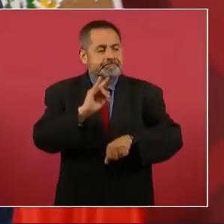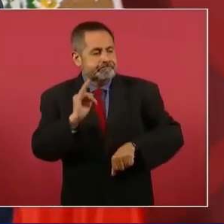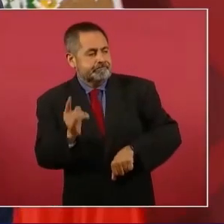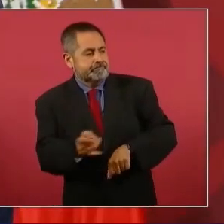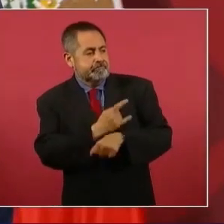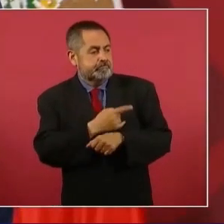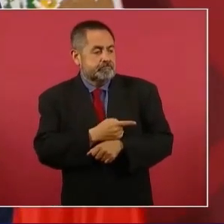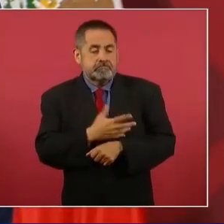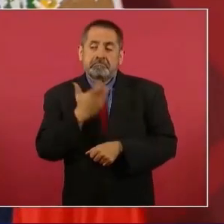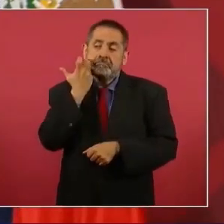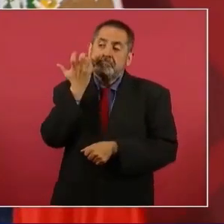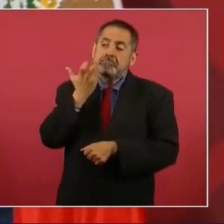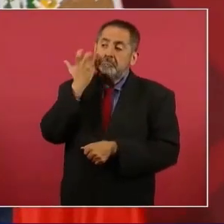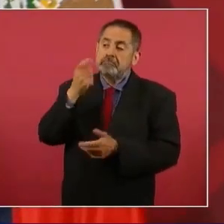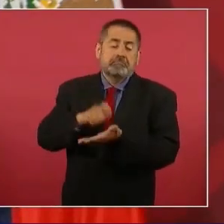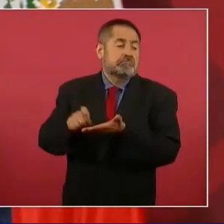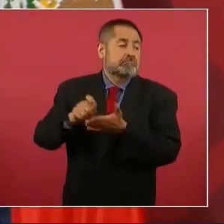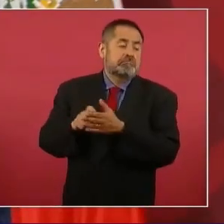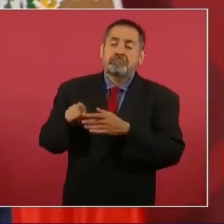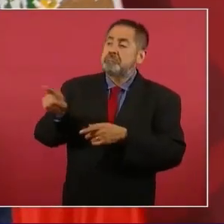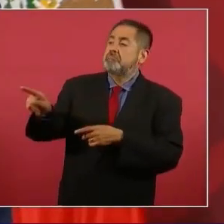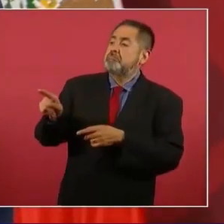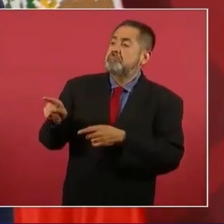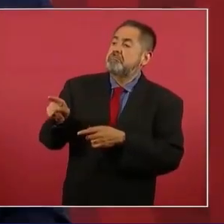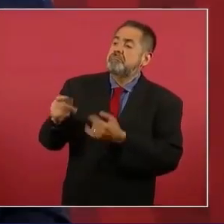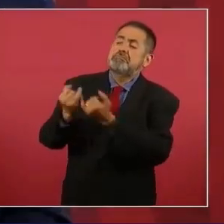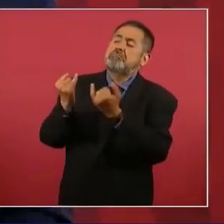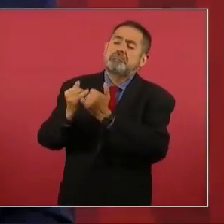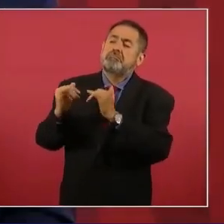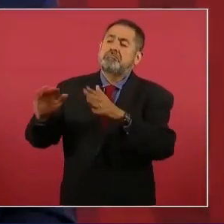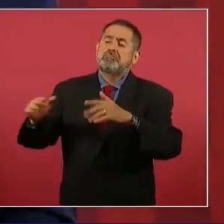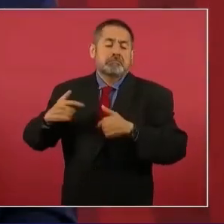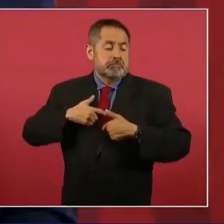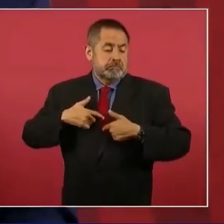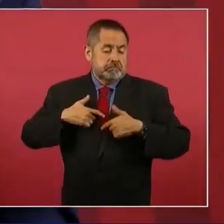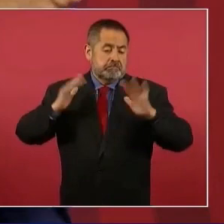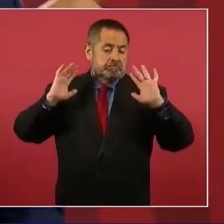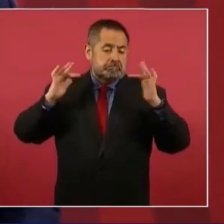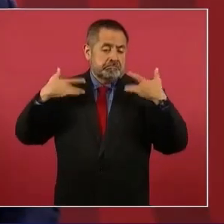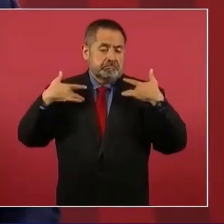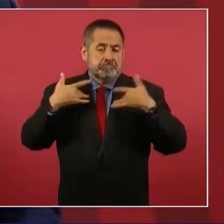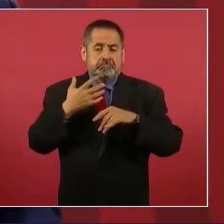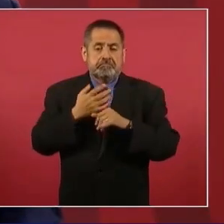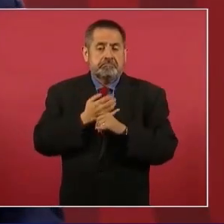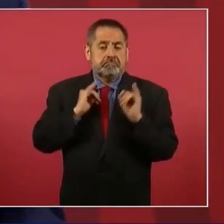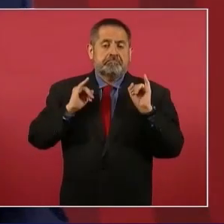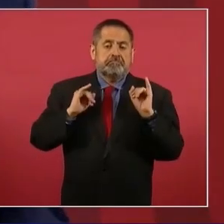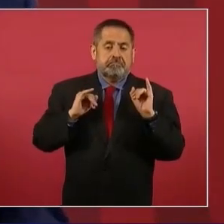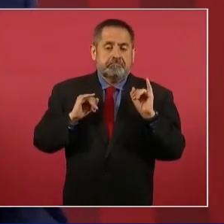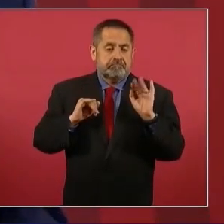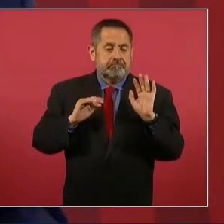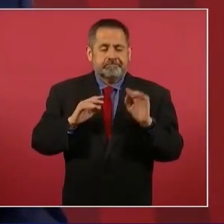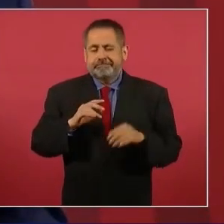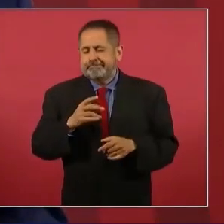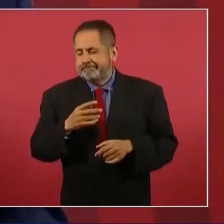los supuestamente independientes, los de la sociedad civil,